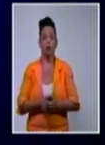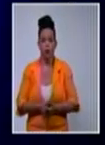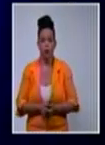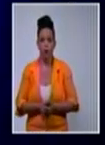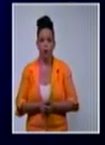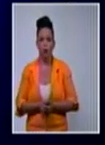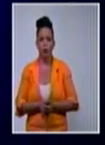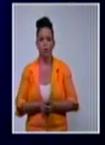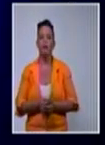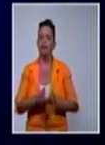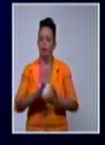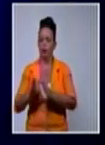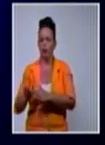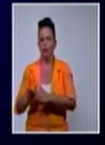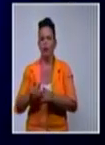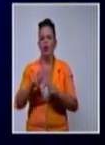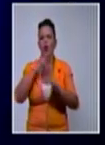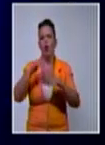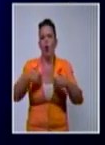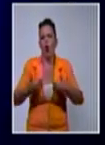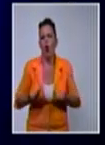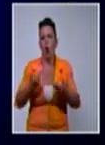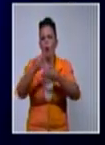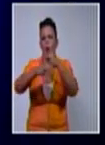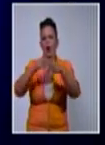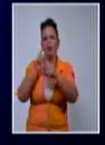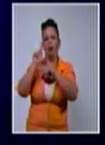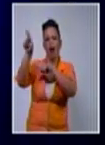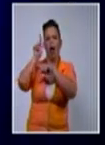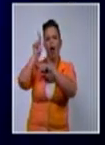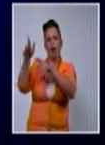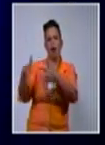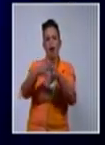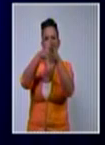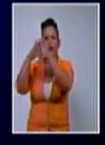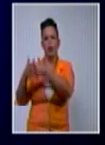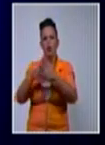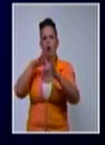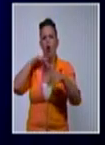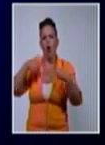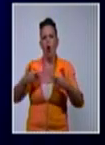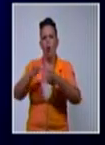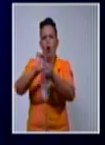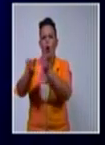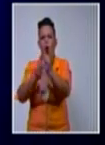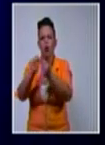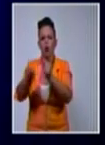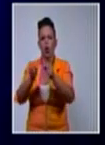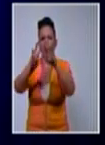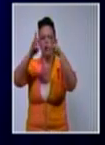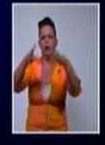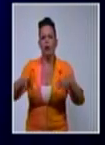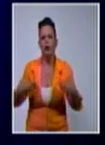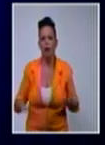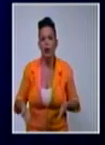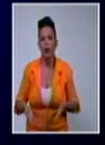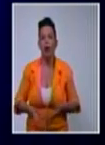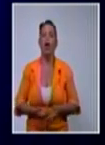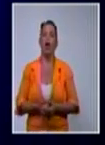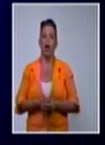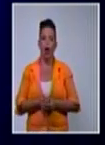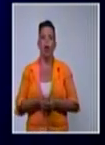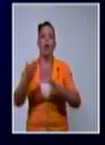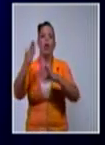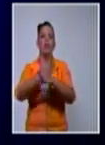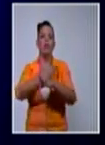Pero, ¿cómo articulan desde el exterior estas maniobras en redes sociales? Durante las últimas jornadas, en canales de Telegram